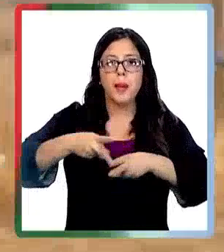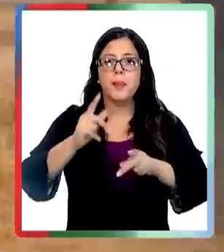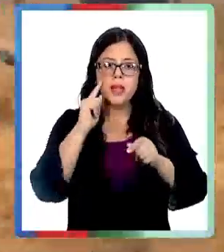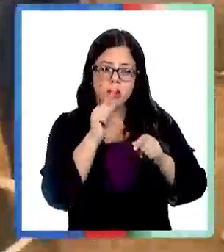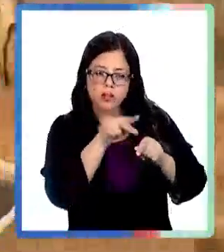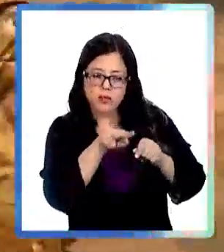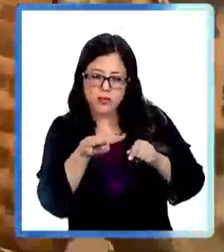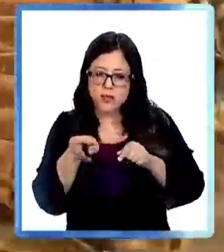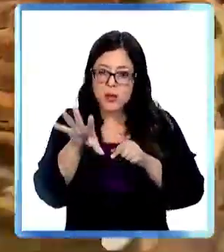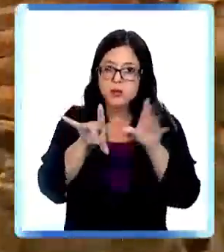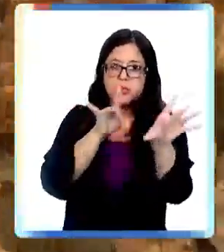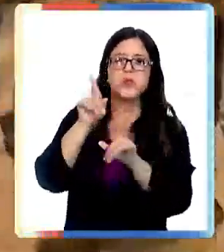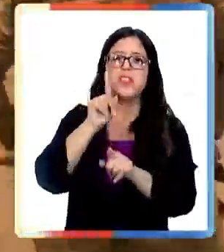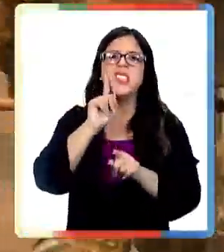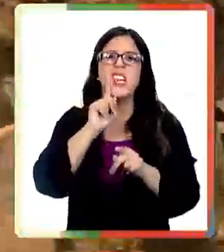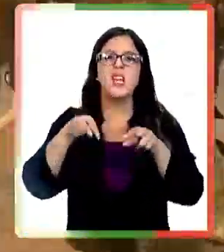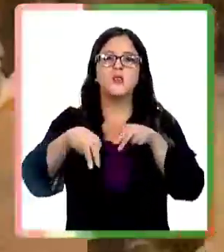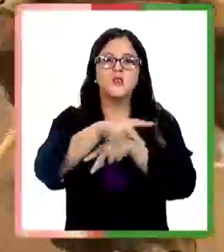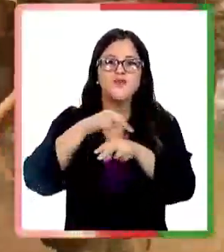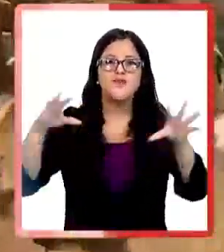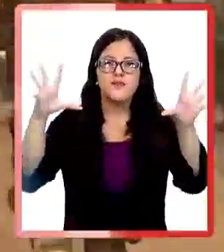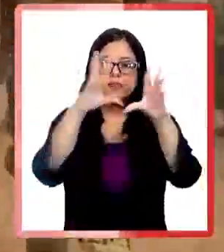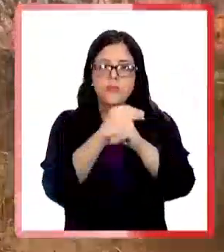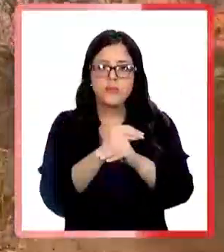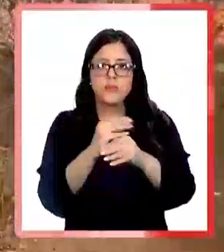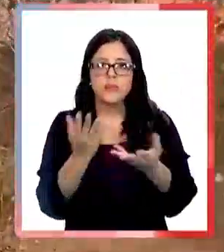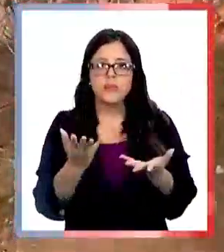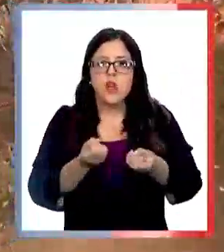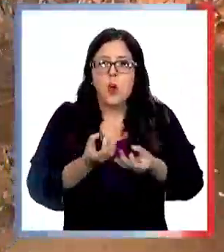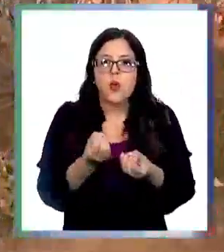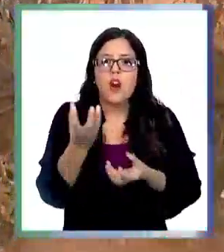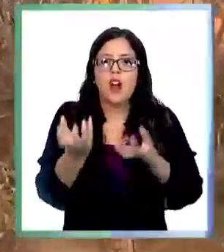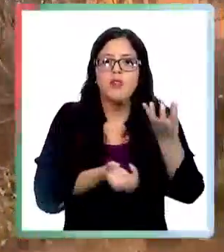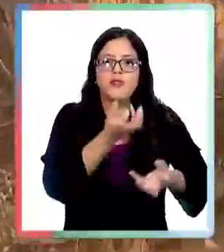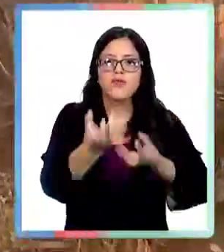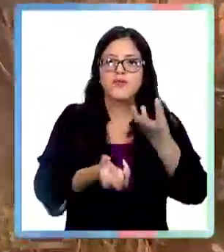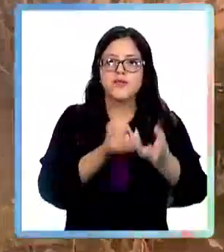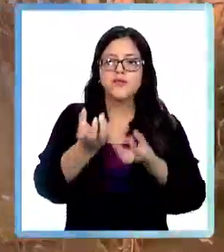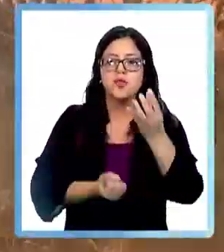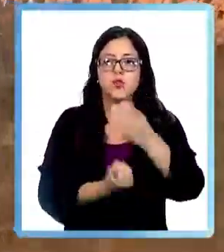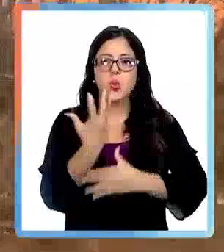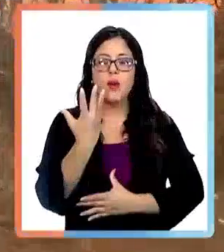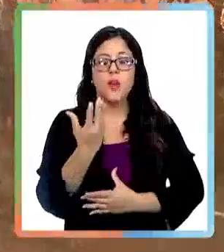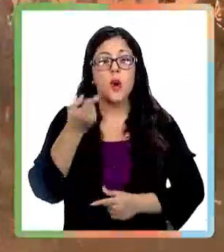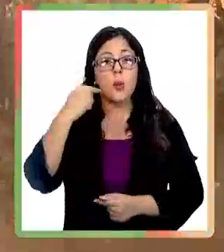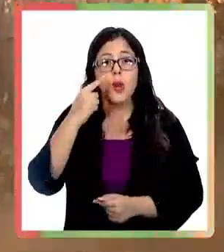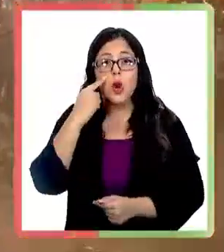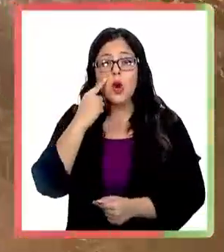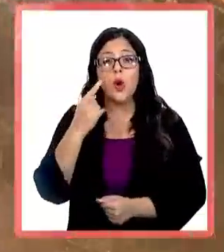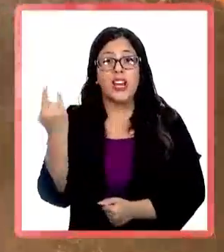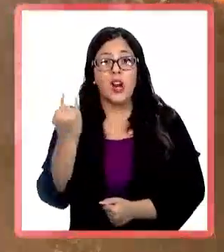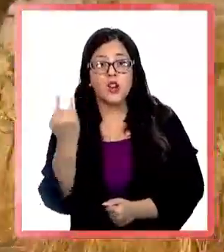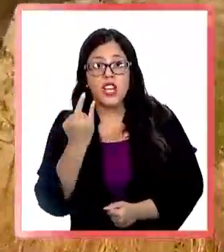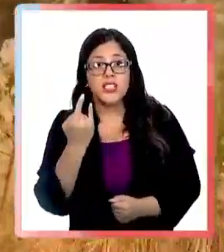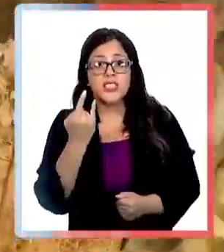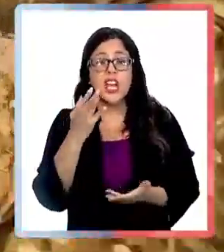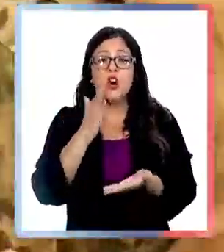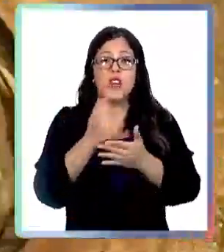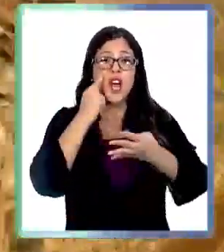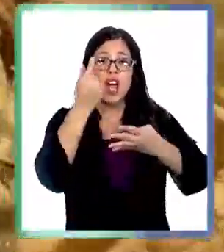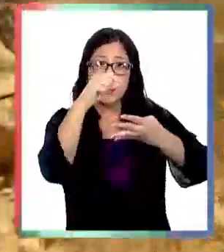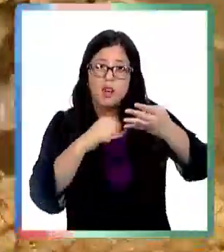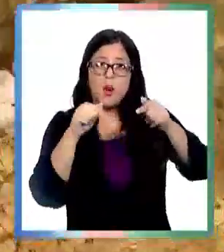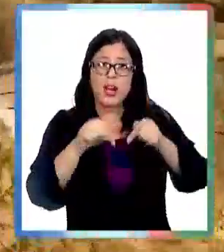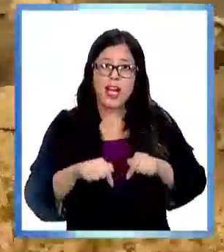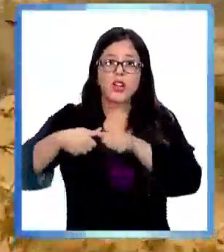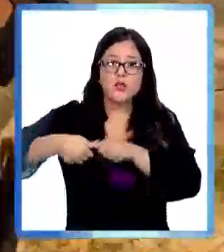patrullajes militares permitan detectar quienes se están circulando por las noches con la intención de provocar focos de incendio. Pero la emergencia